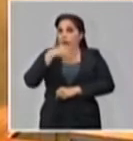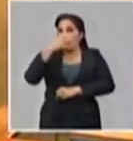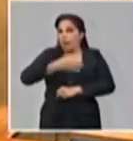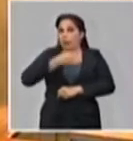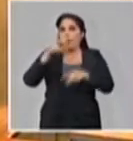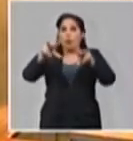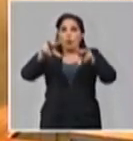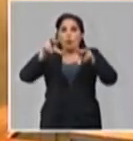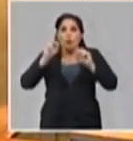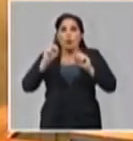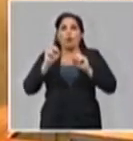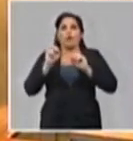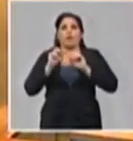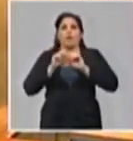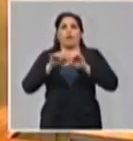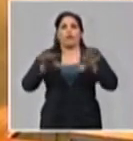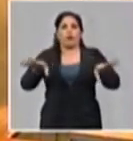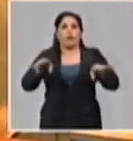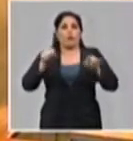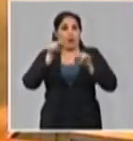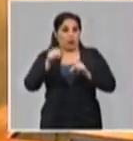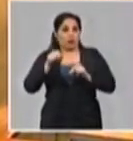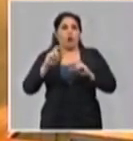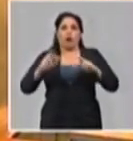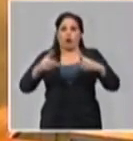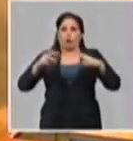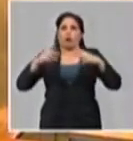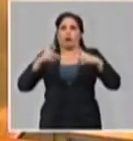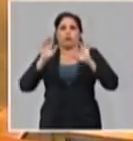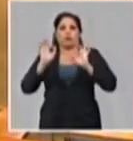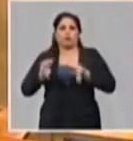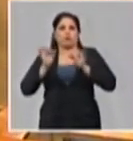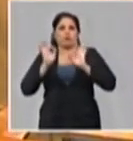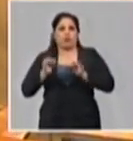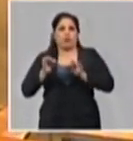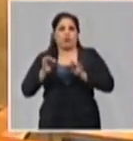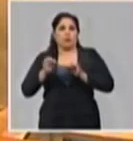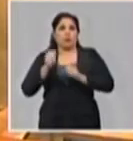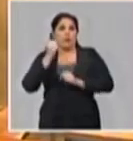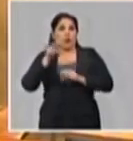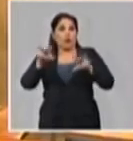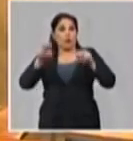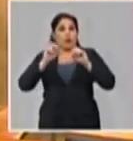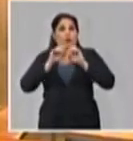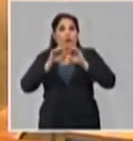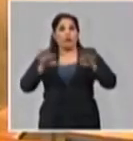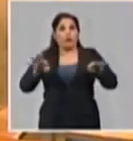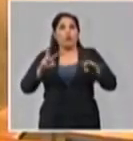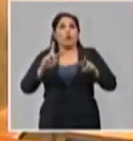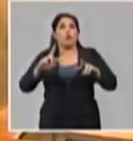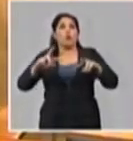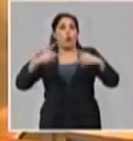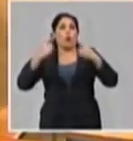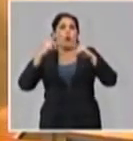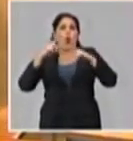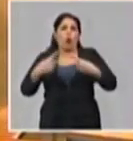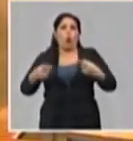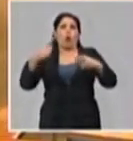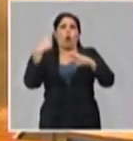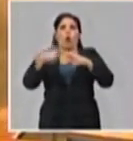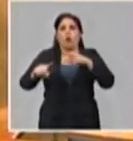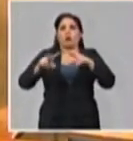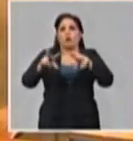de un nuevo coronavirus. Y eso se ha repetido constantemente, que no es más que una nueva cepa del coronavirus